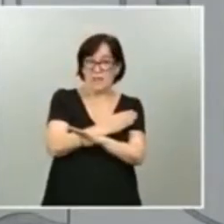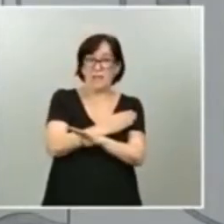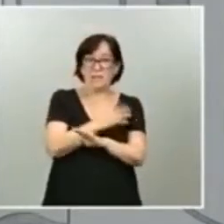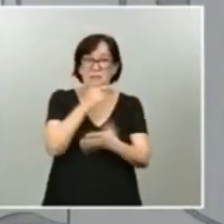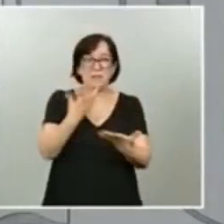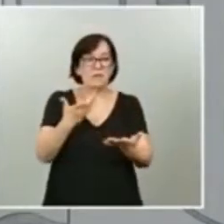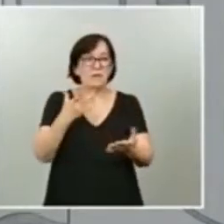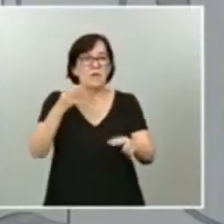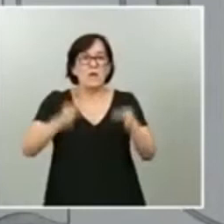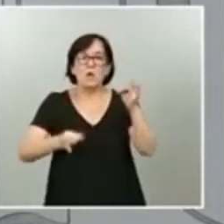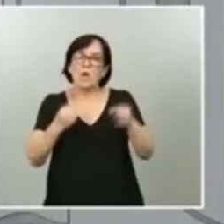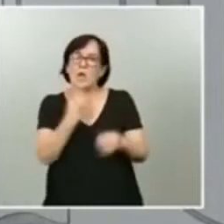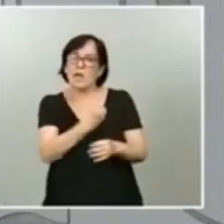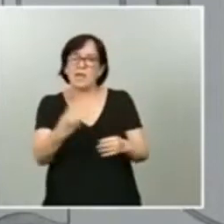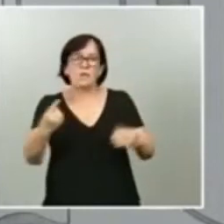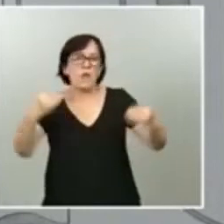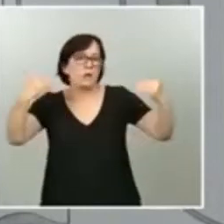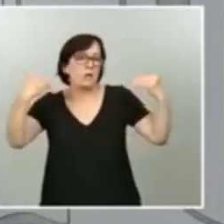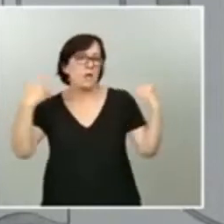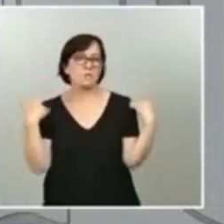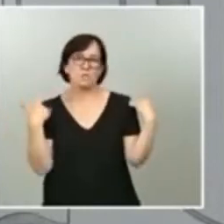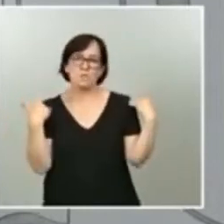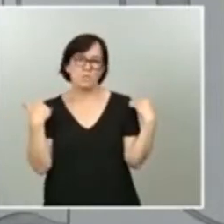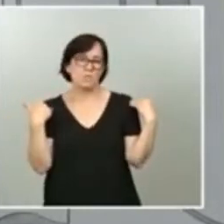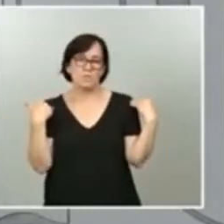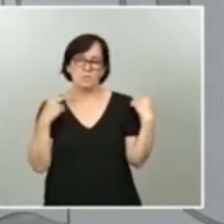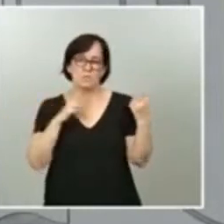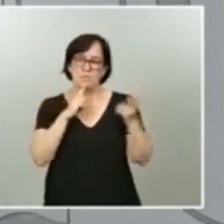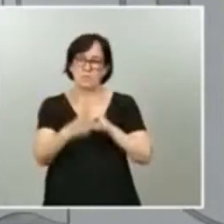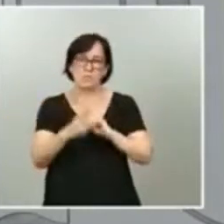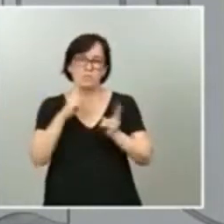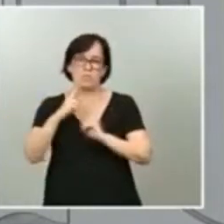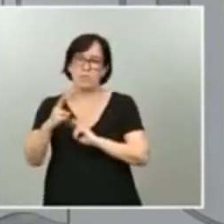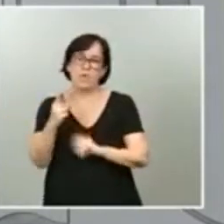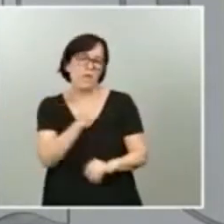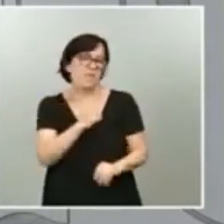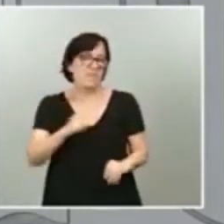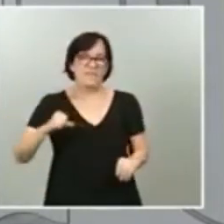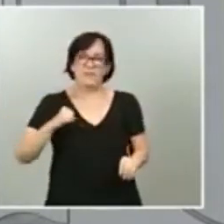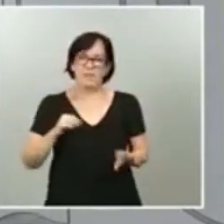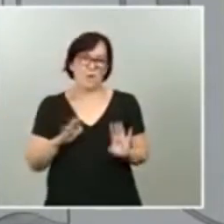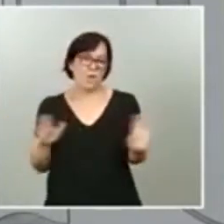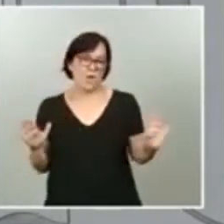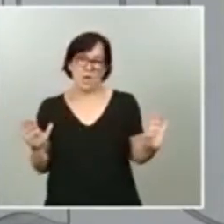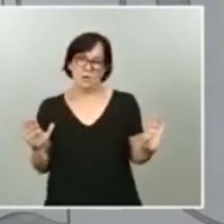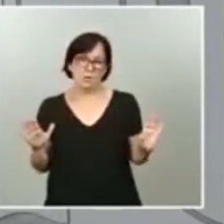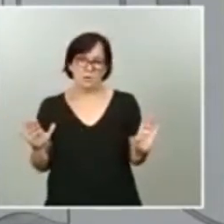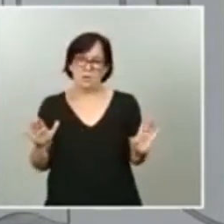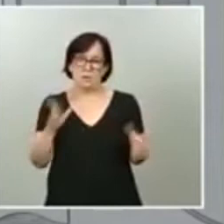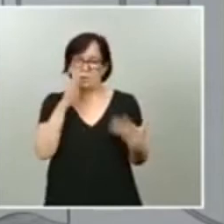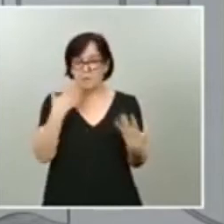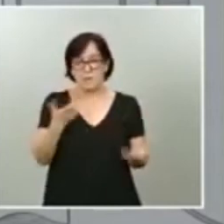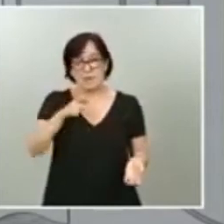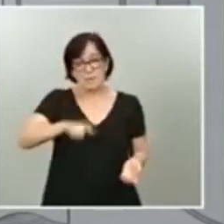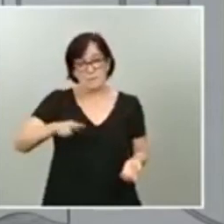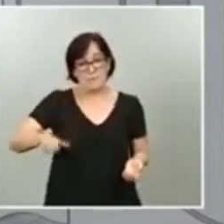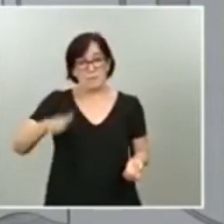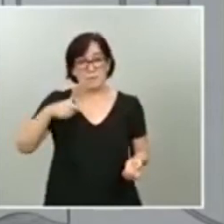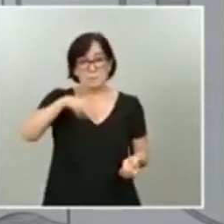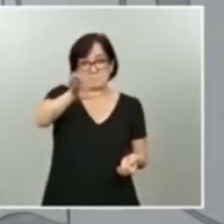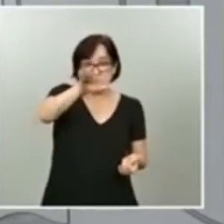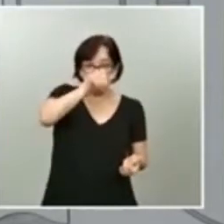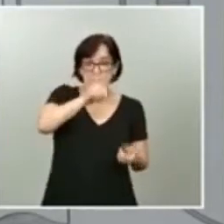cada uno responde de forma individual a cada una de esas cuestiones que, por tanto, las personas que son llamadas o que son